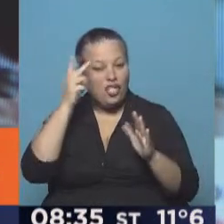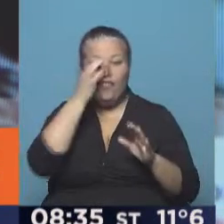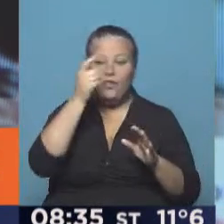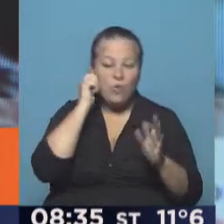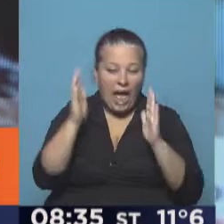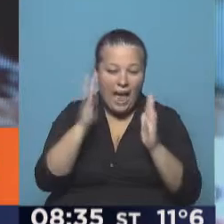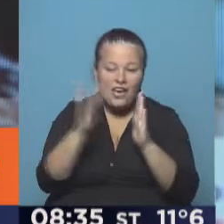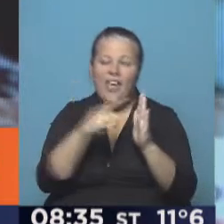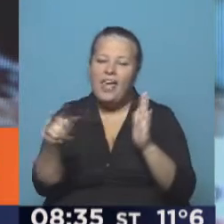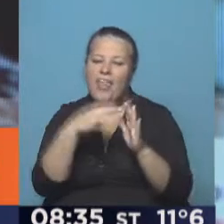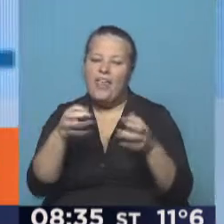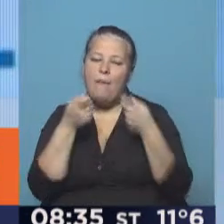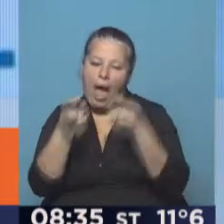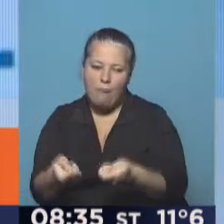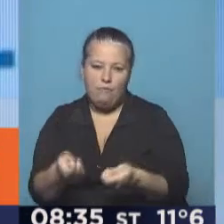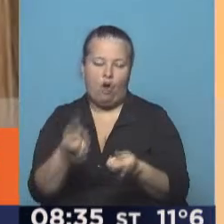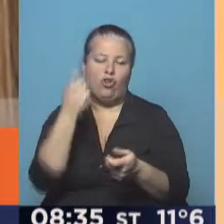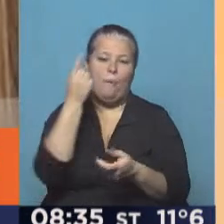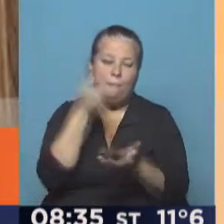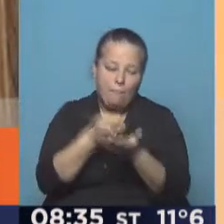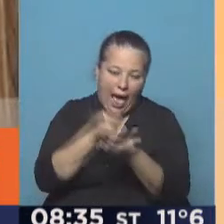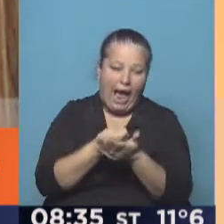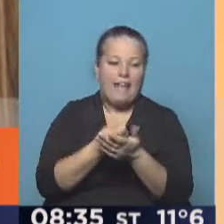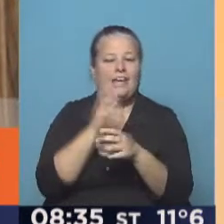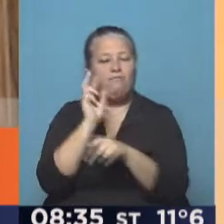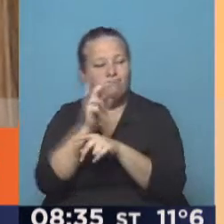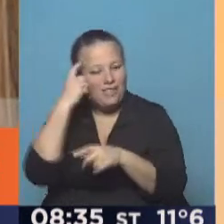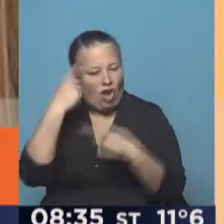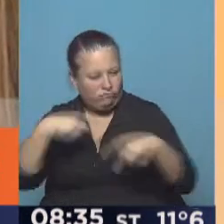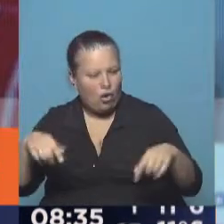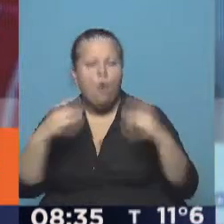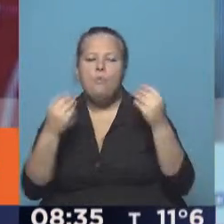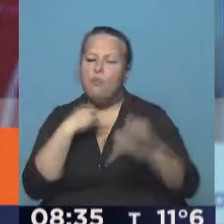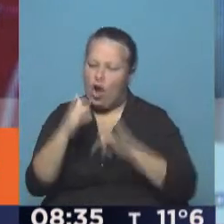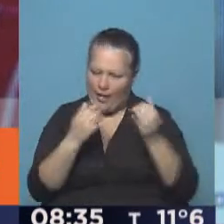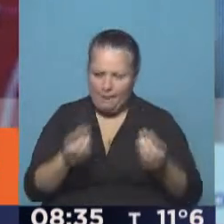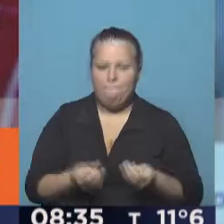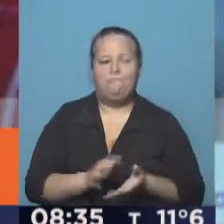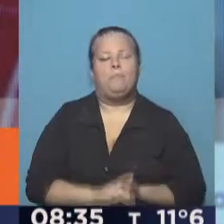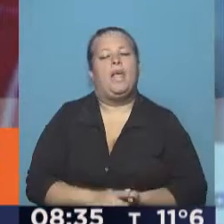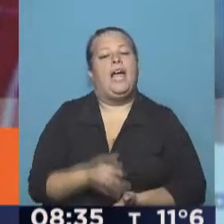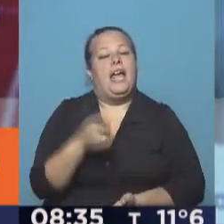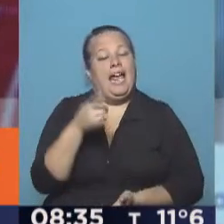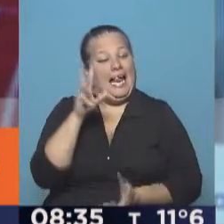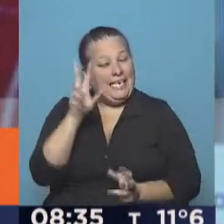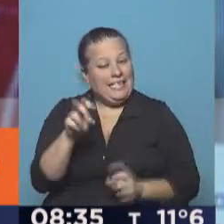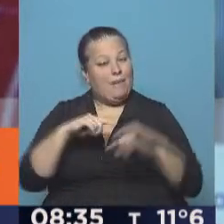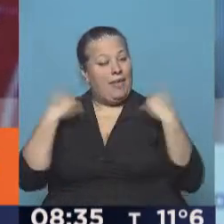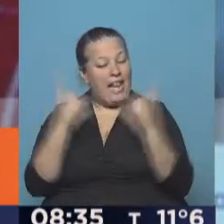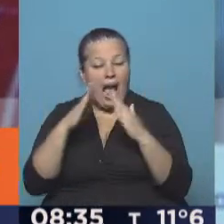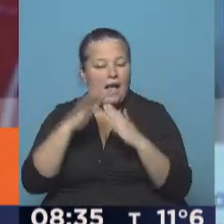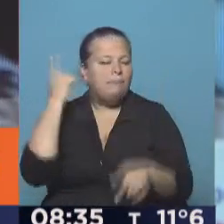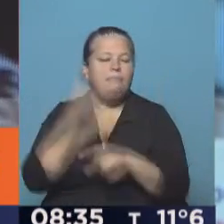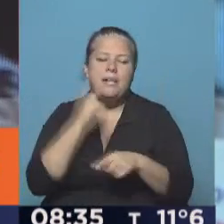años tenga acompañamiento, tanto económico como emocional. ¿Por qué te digo esto? Porque el tema habitacional es la